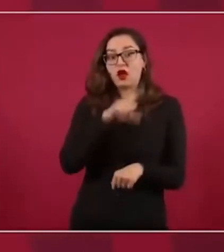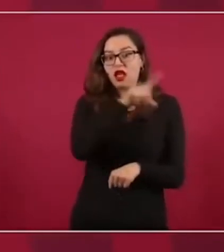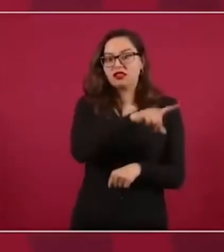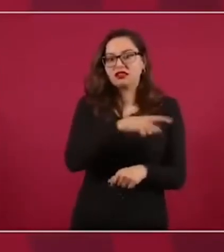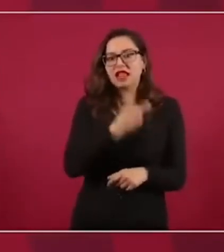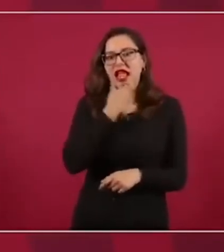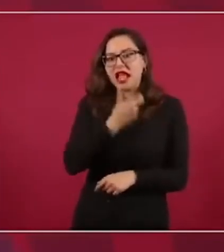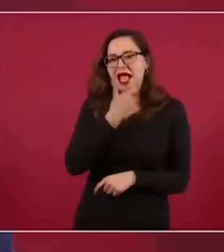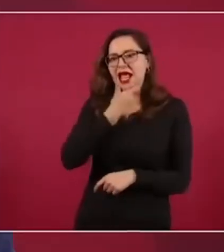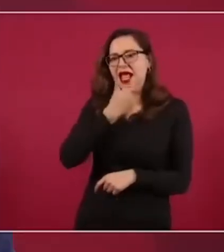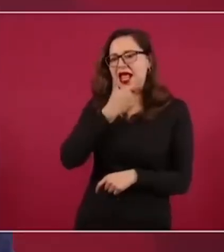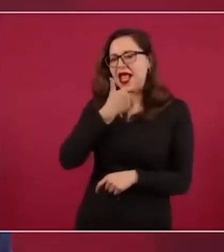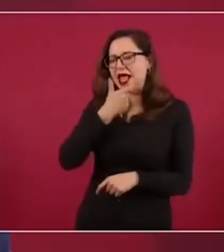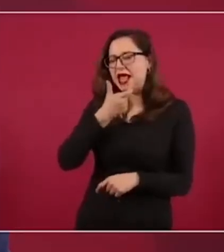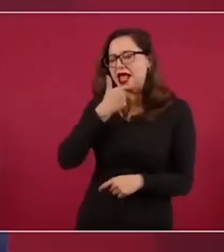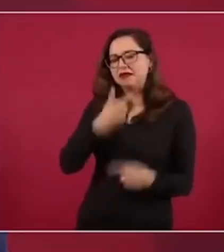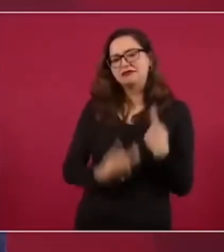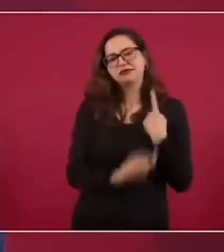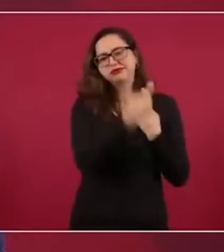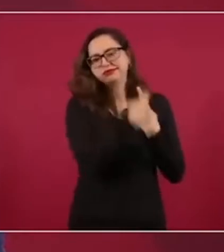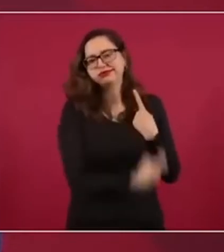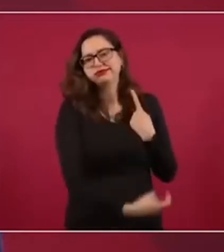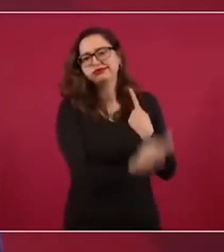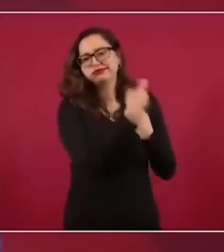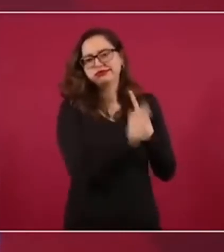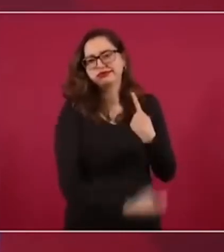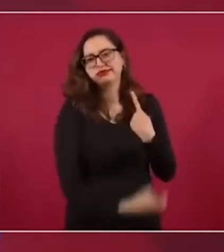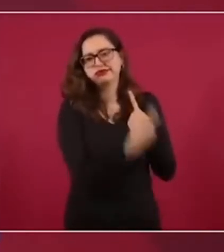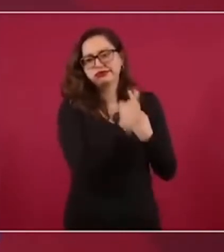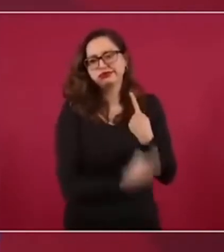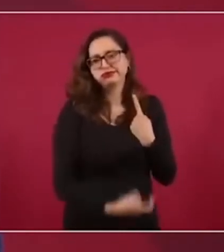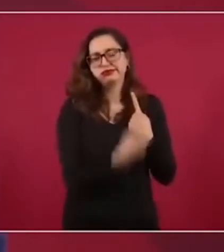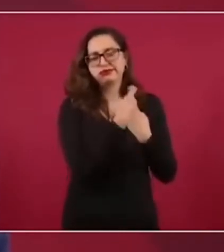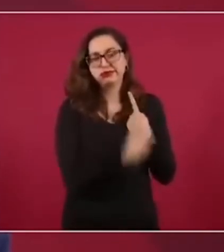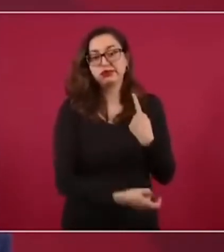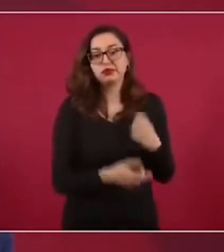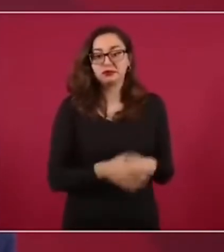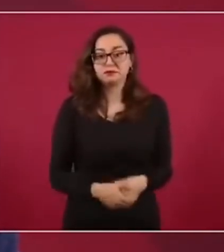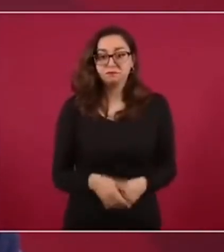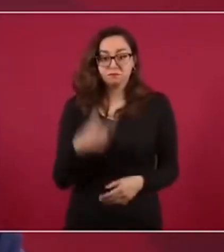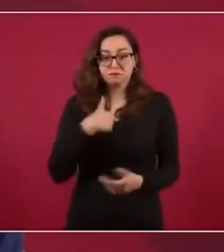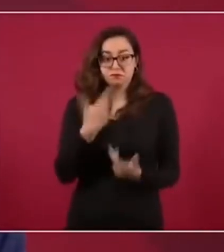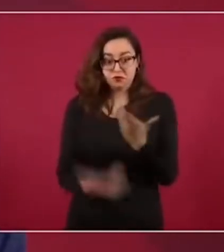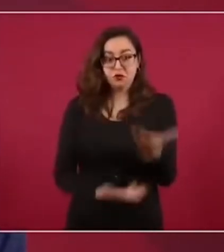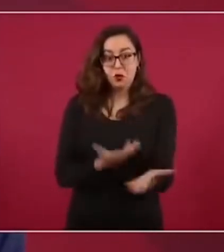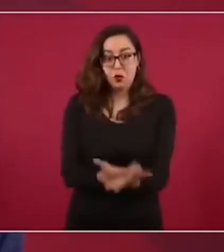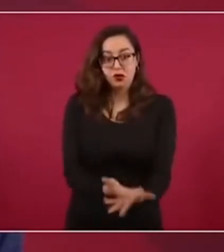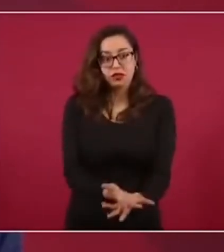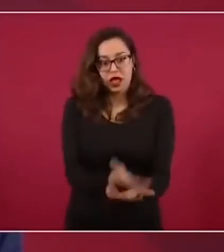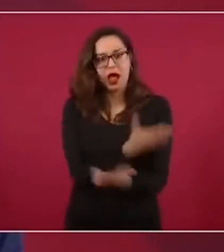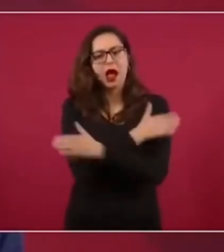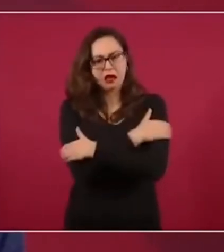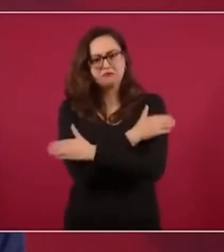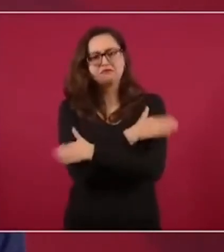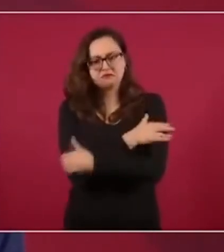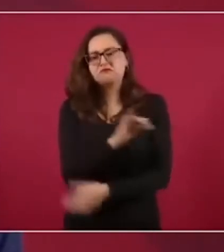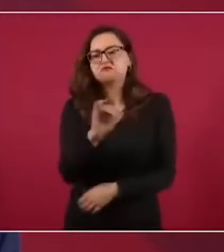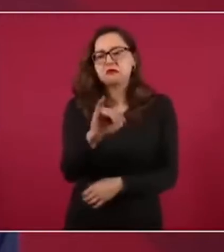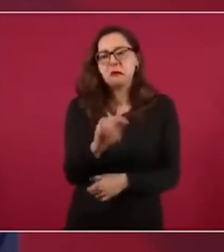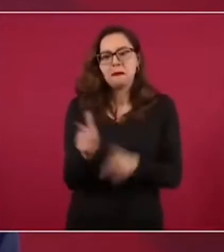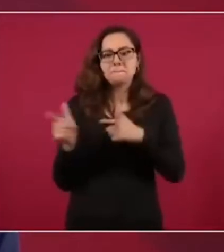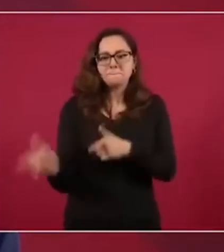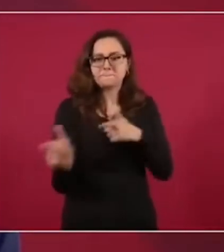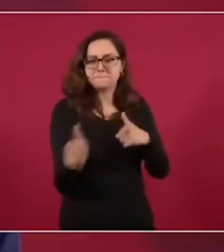burlaba de mi planteamiento de abrazos, no